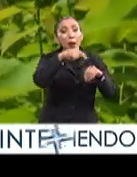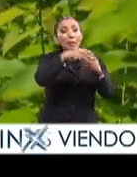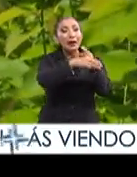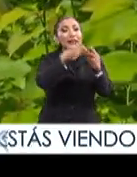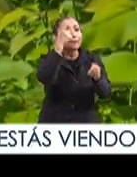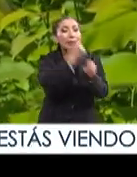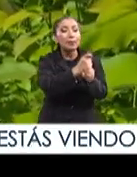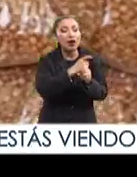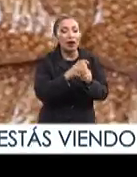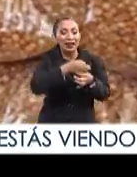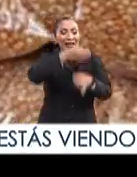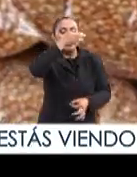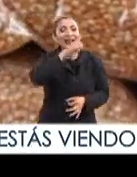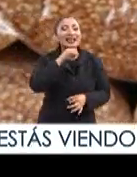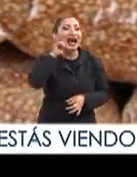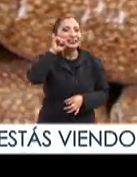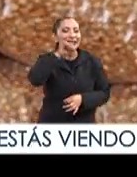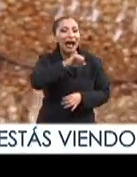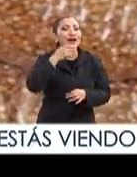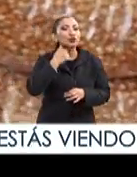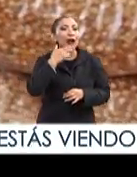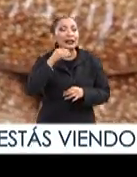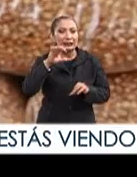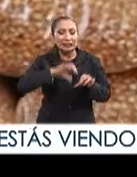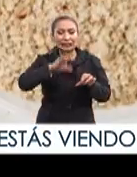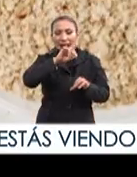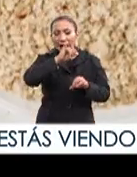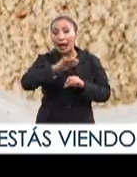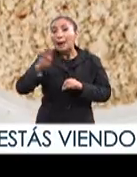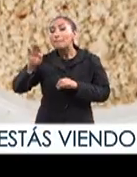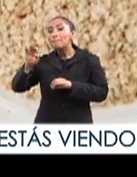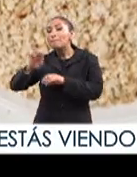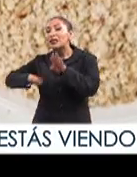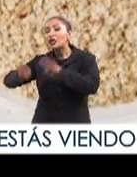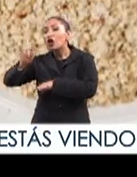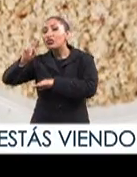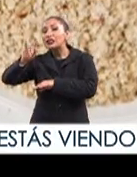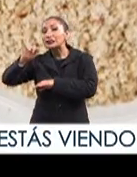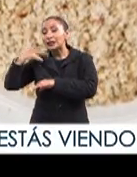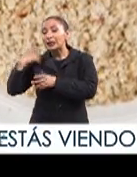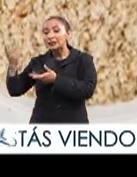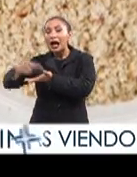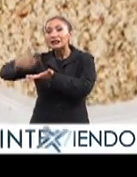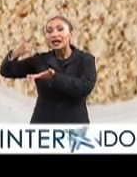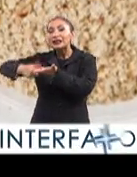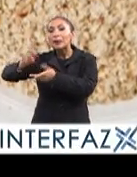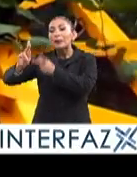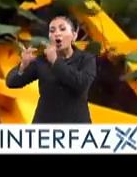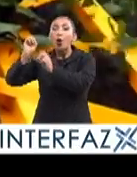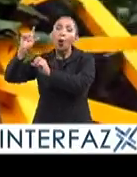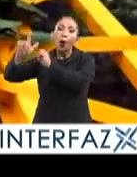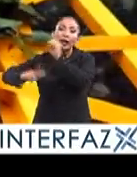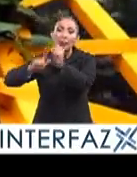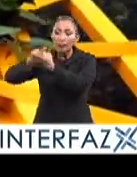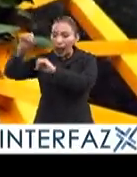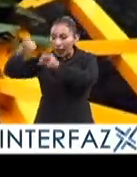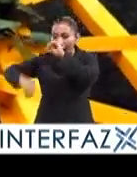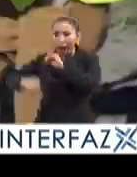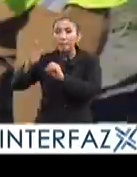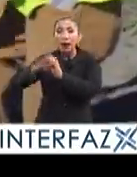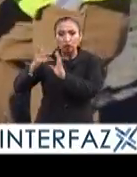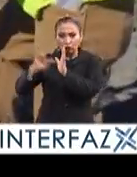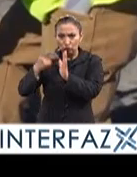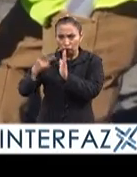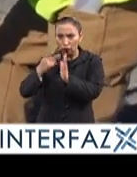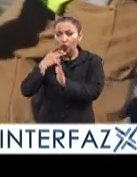materia prima la caña de azúcar y cereales. El biodiesel se produce a partir de aceites vegetales o animales. Las especies más